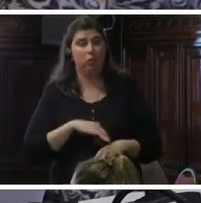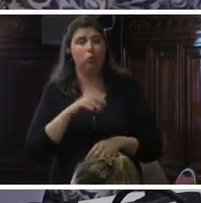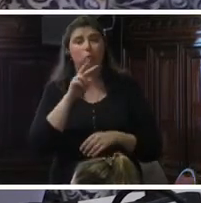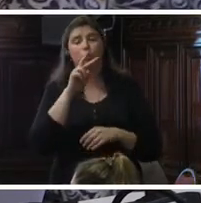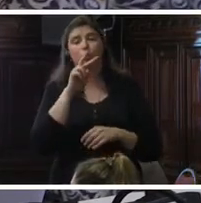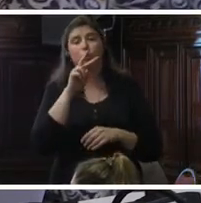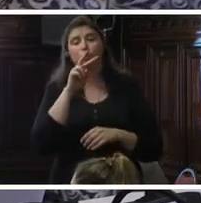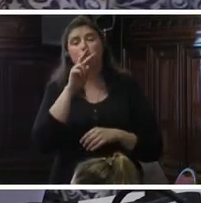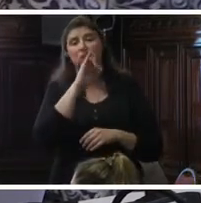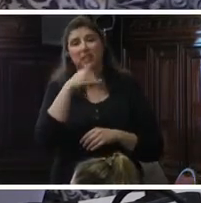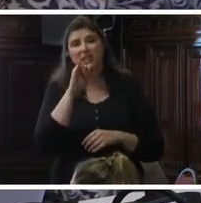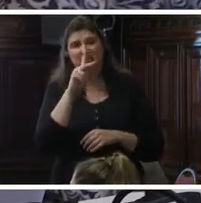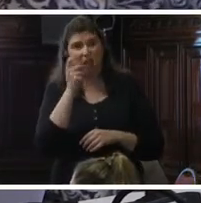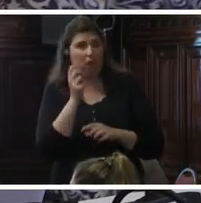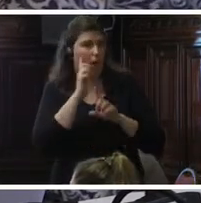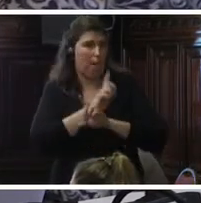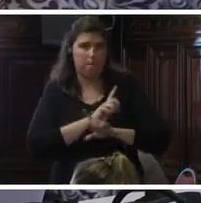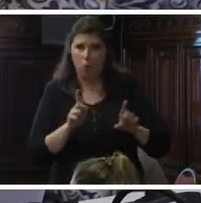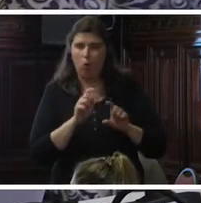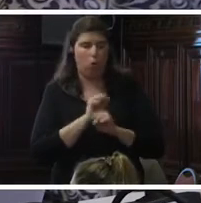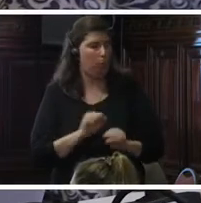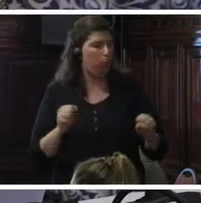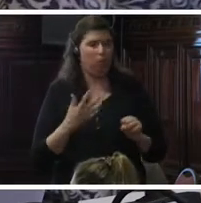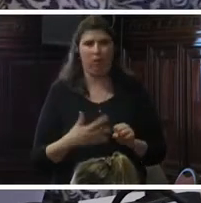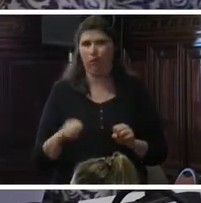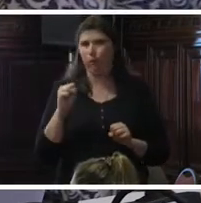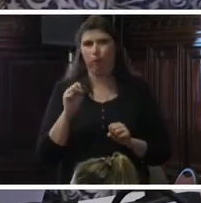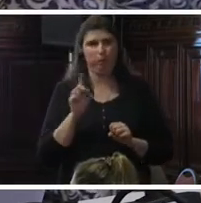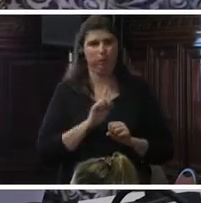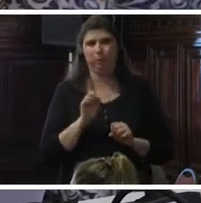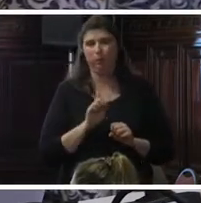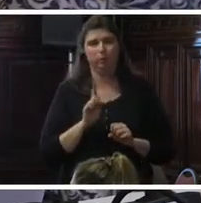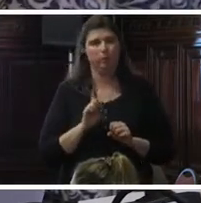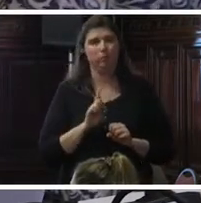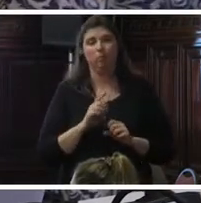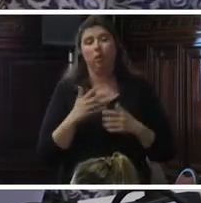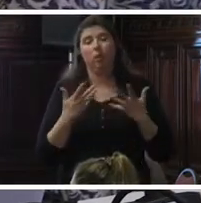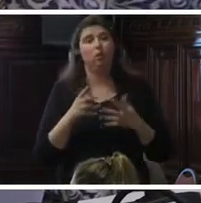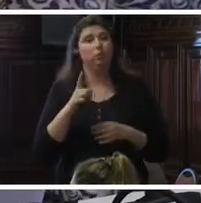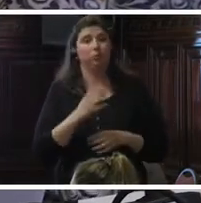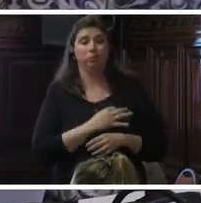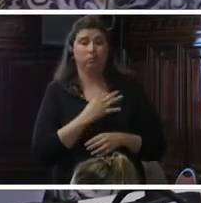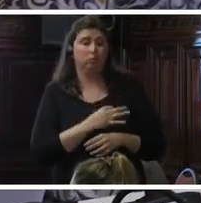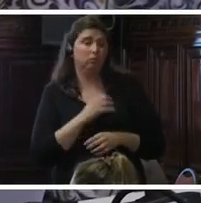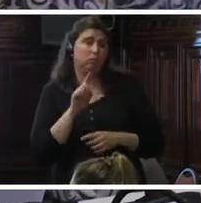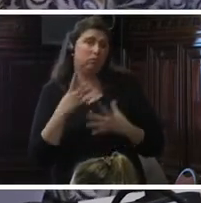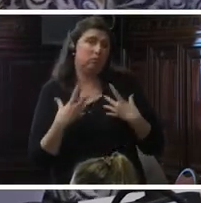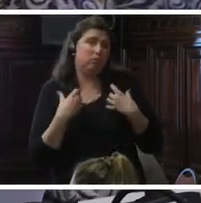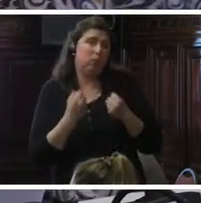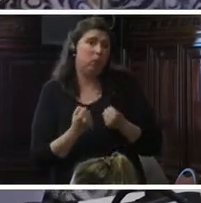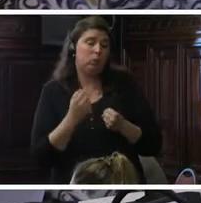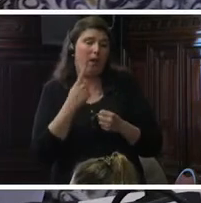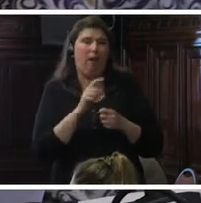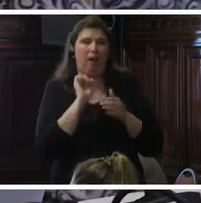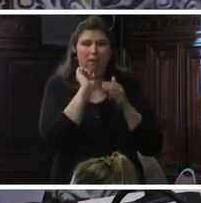interrumpirlo, exponiéndoles a situaciones de abortos de maneras inseguras en las cuales su vida o su salud pueden ser puestas